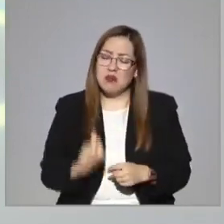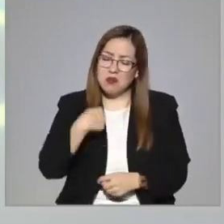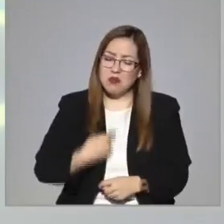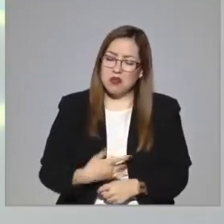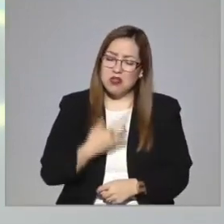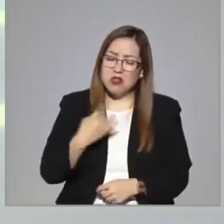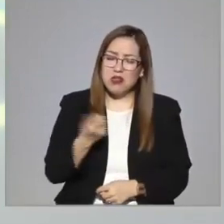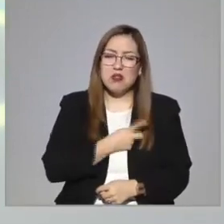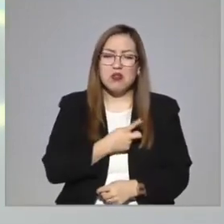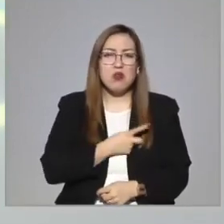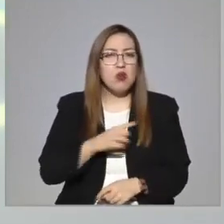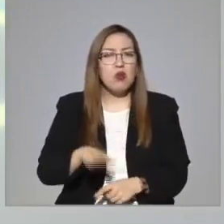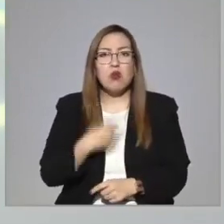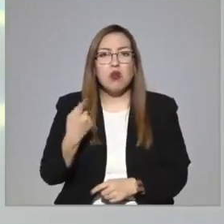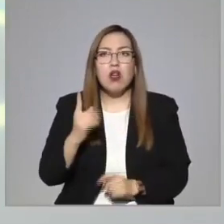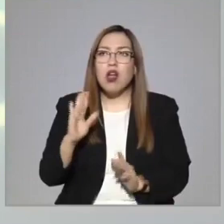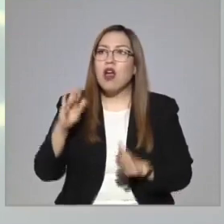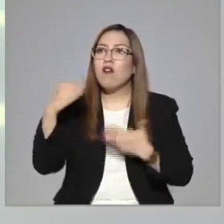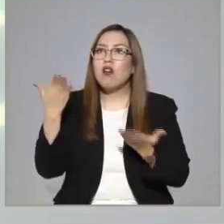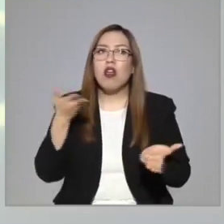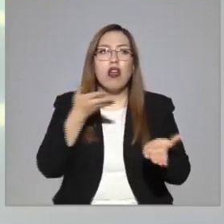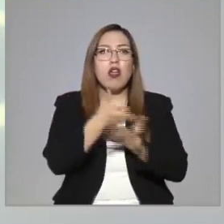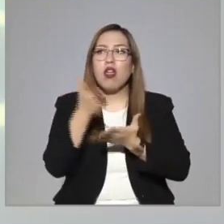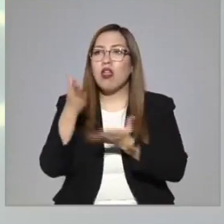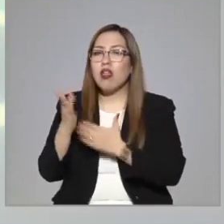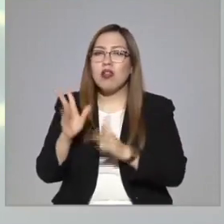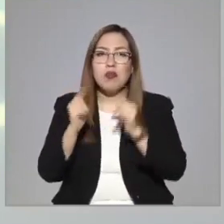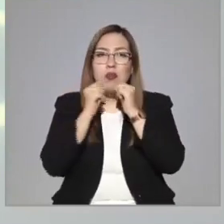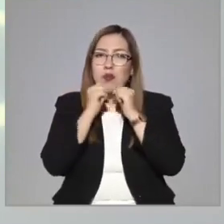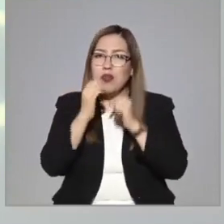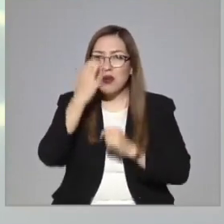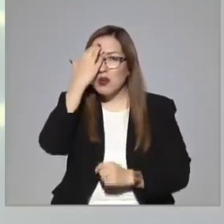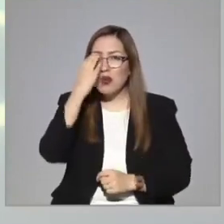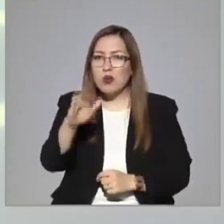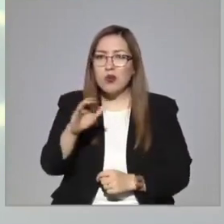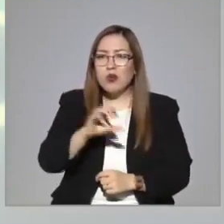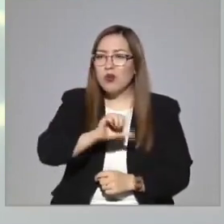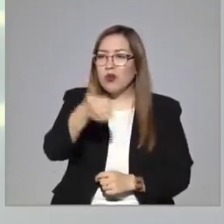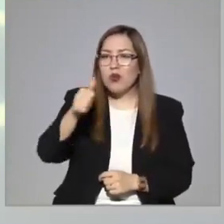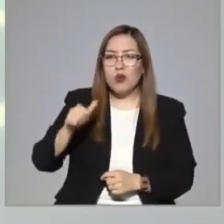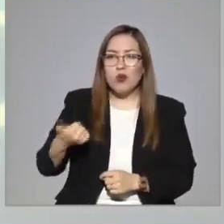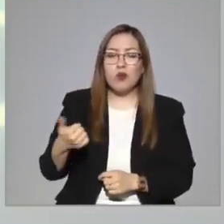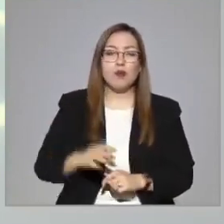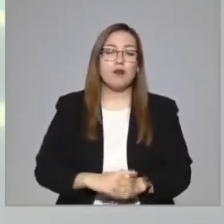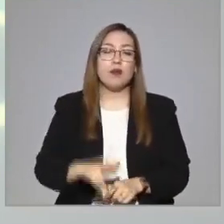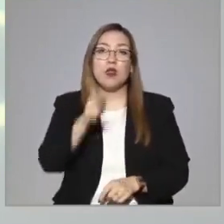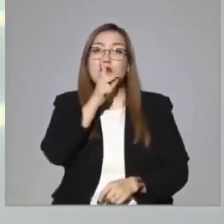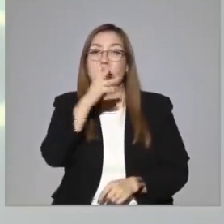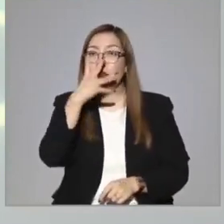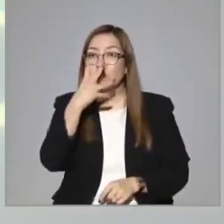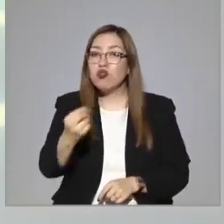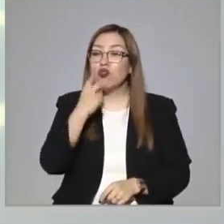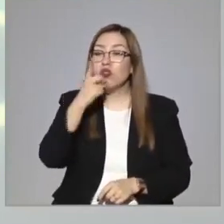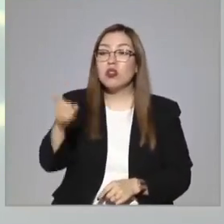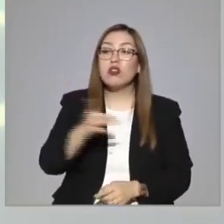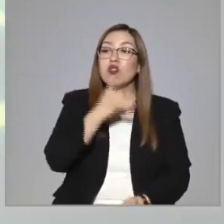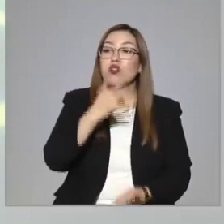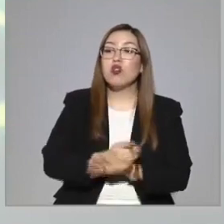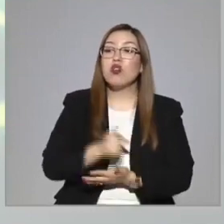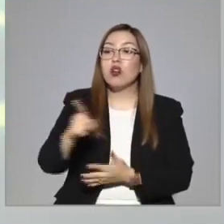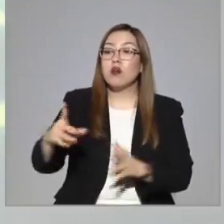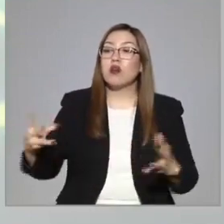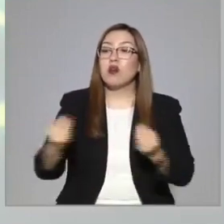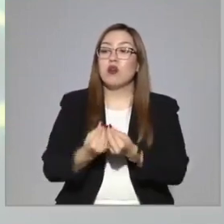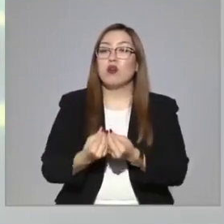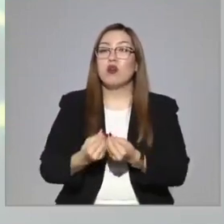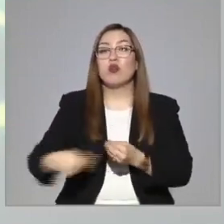no tienen la oportunidad de conocer a otros. Uno de, el zorro, el papá zorro, le dice que solamente se puede juntar